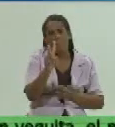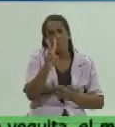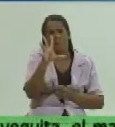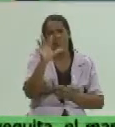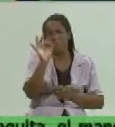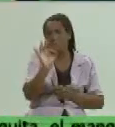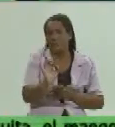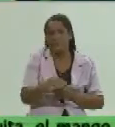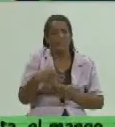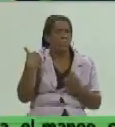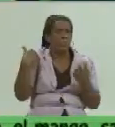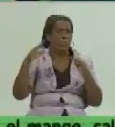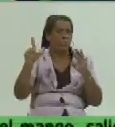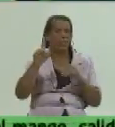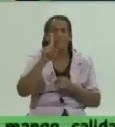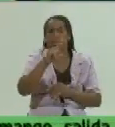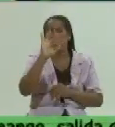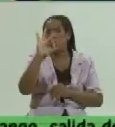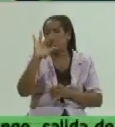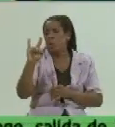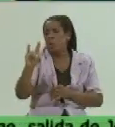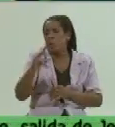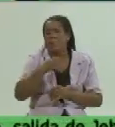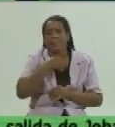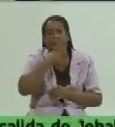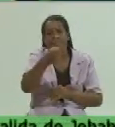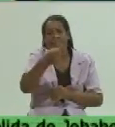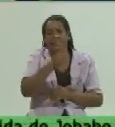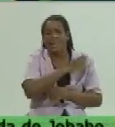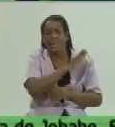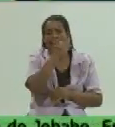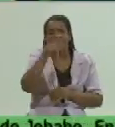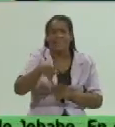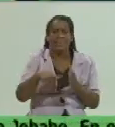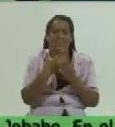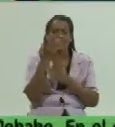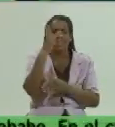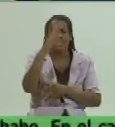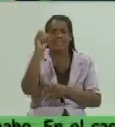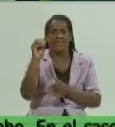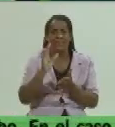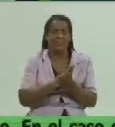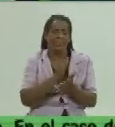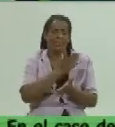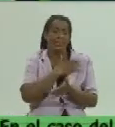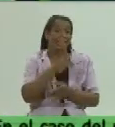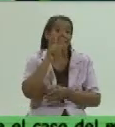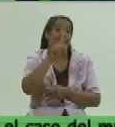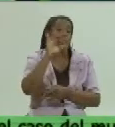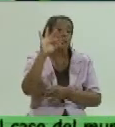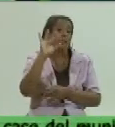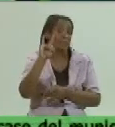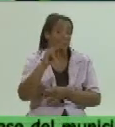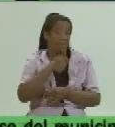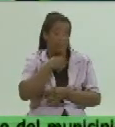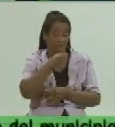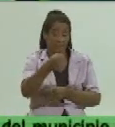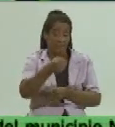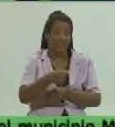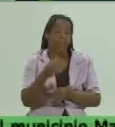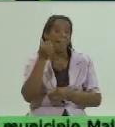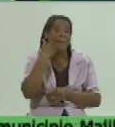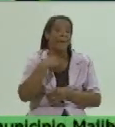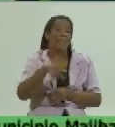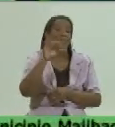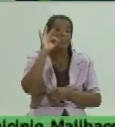porcentaje habíamos atendido 189 denuncias hasta el día 30 de marzo 189 denuncias y más del 85%